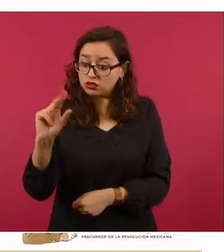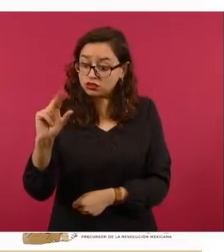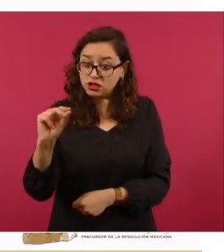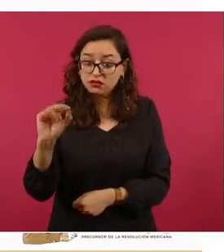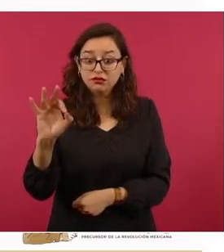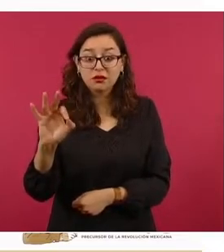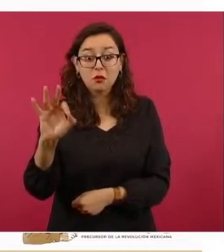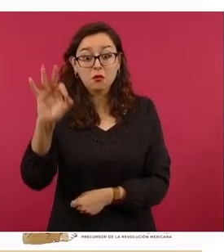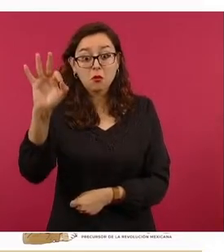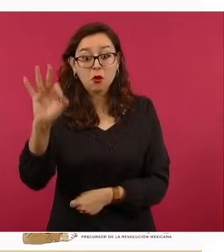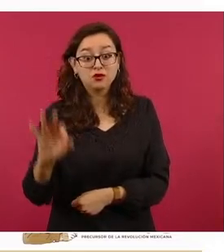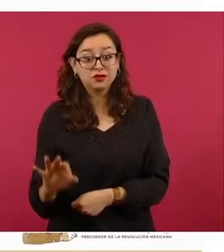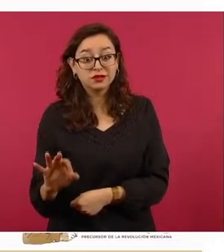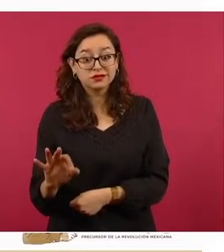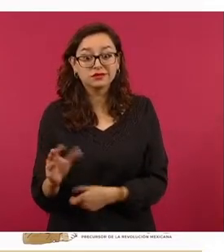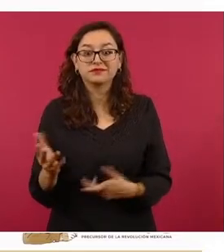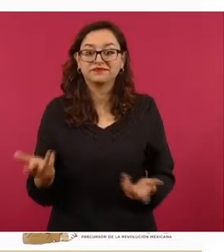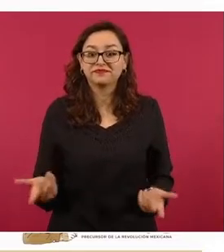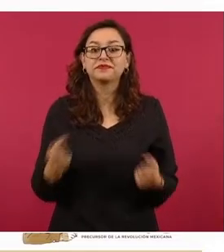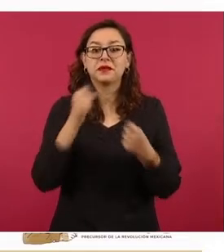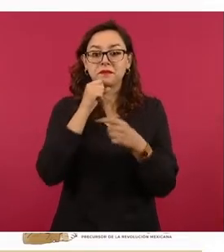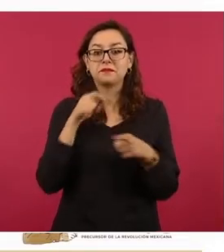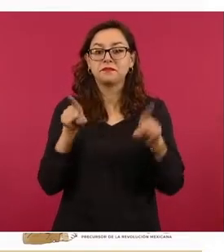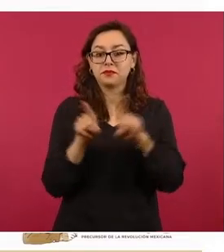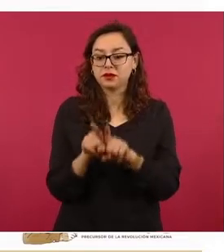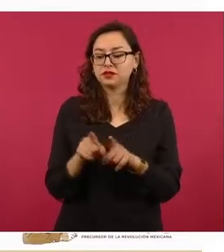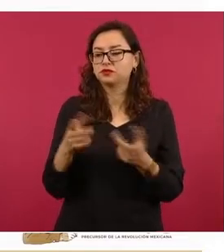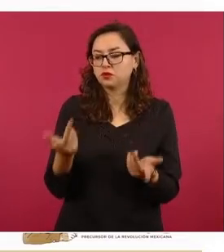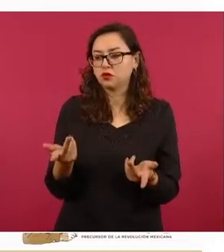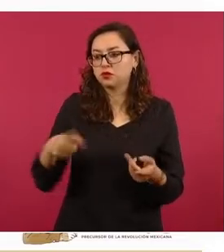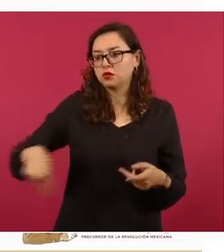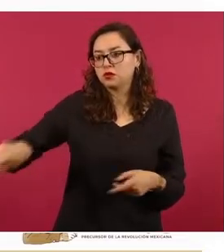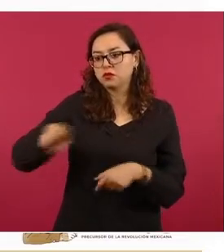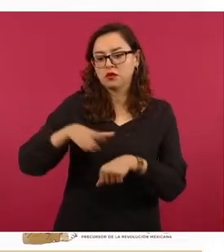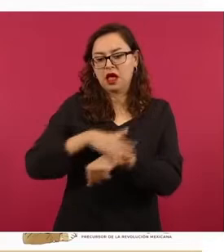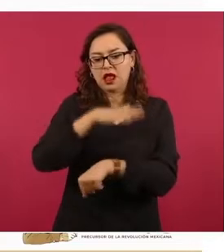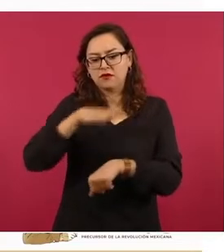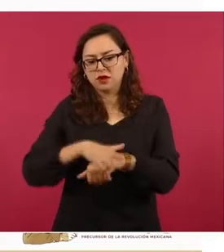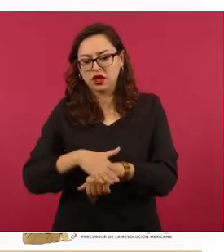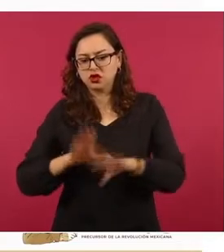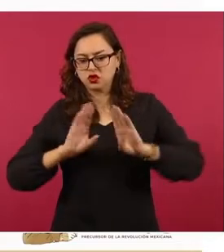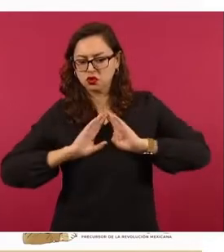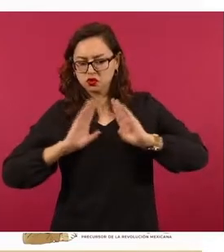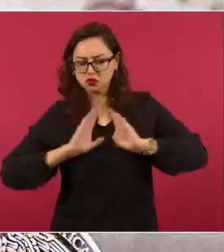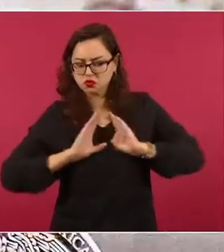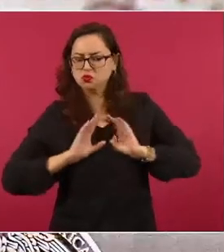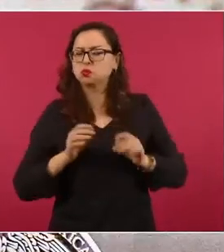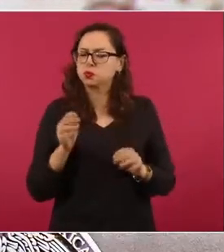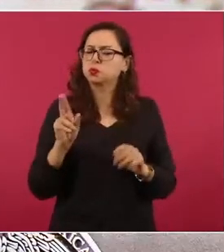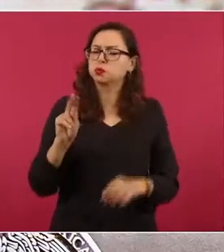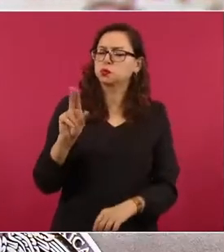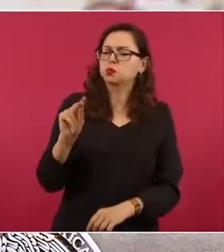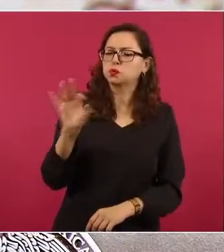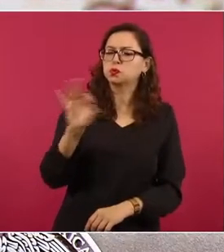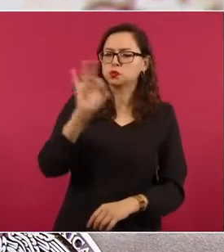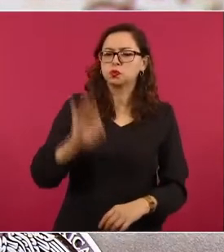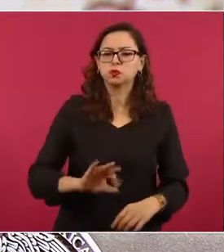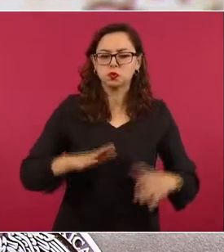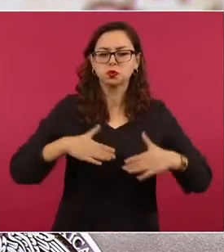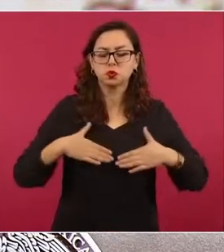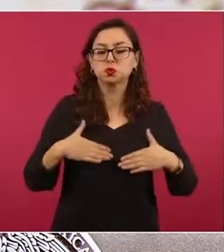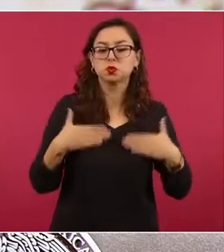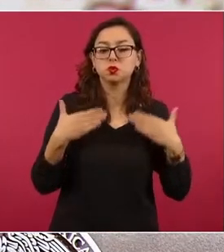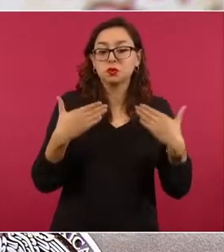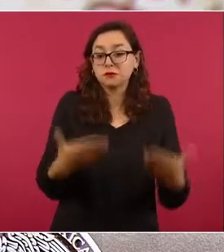buena imagen de las Fuerzas Armadas que tienen los datos de la encuesta del Inegi sobre la confianza en las